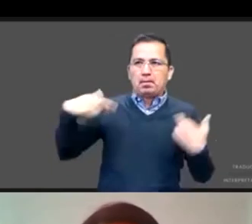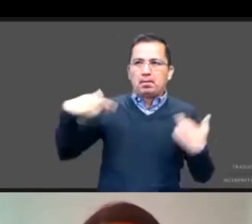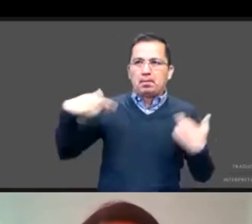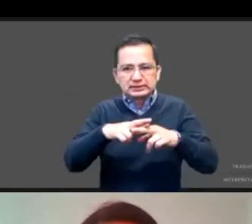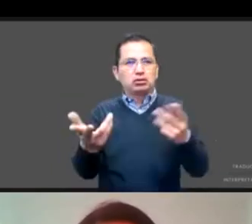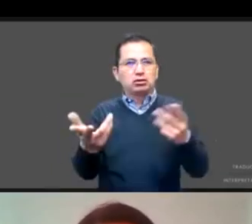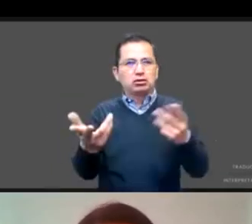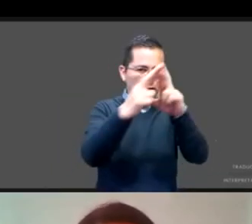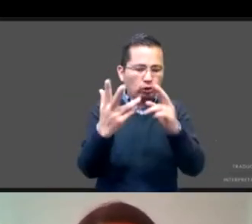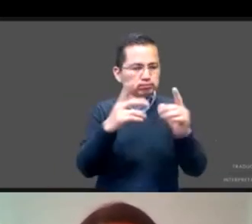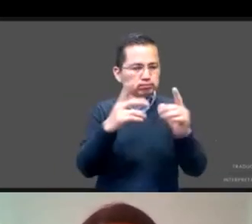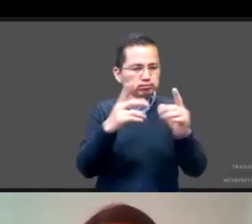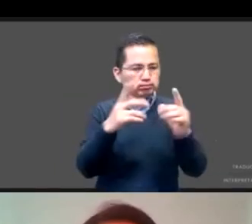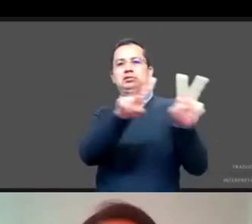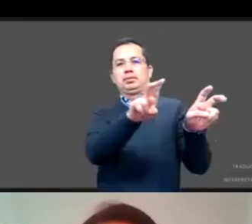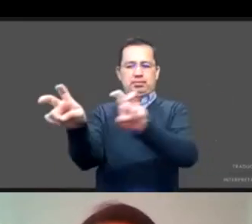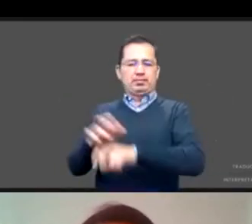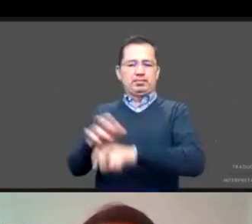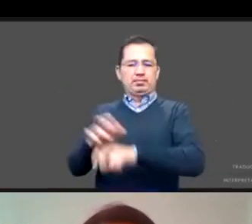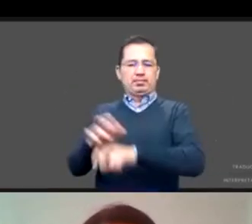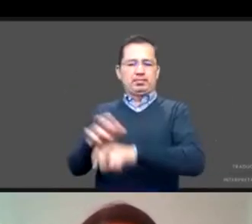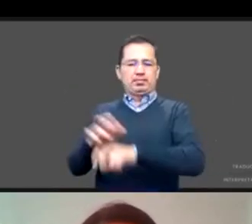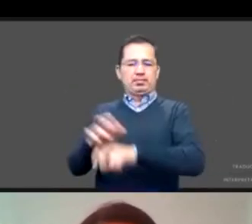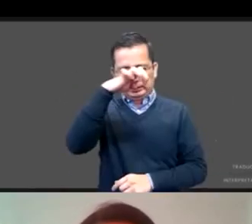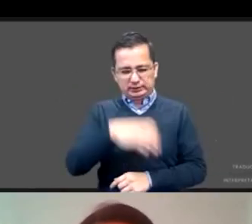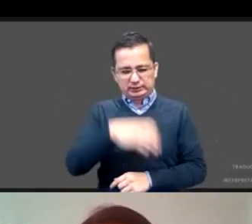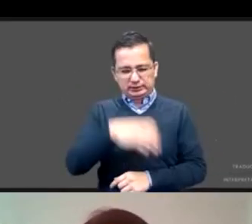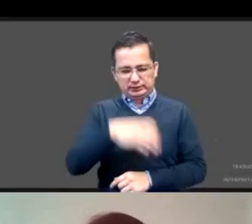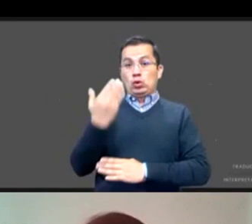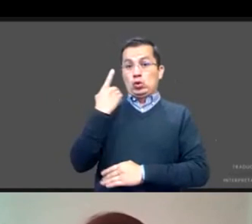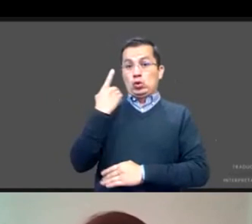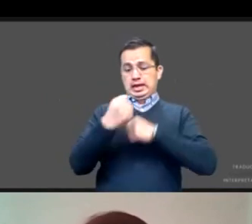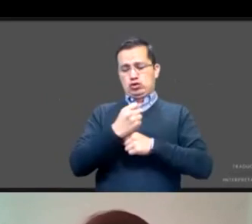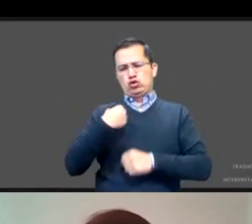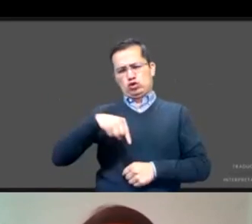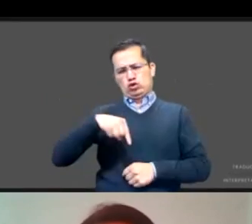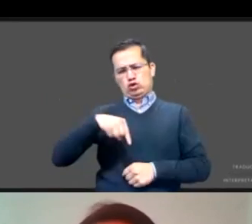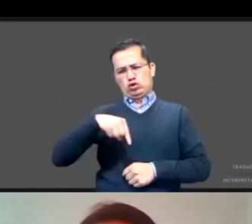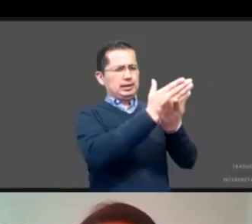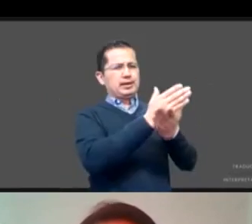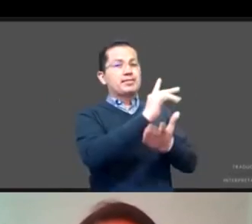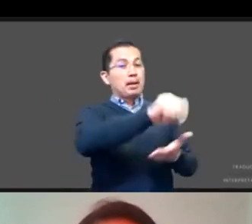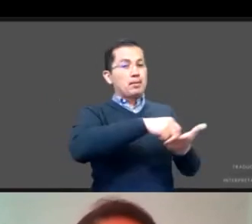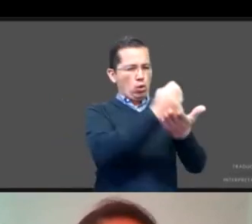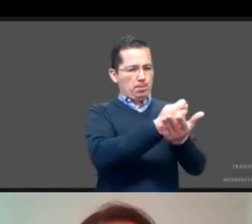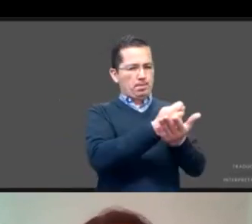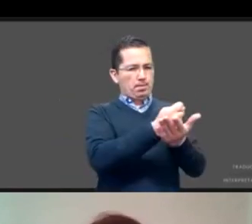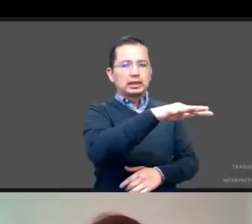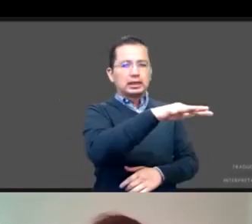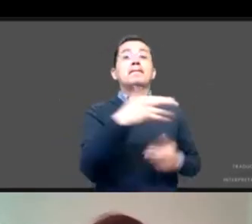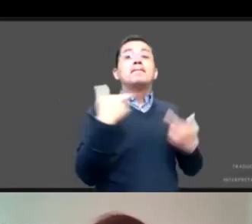una experiencia, el año pasado estuvimos en Tamaulipas y estuvimos haciendo una serie de talleres con profesores, ¿no? Entonces nos decían esto, ¿cómo